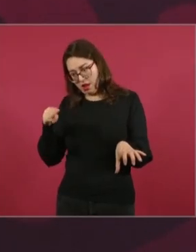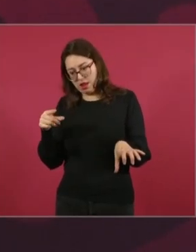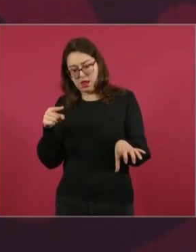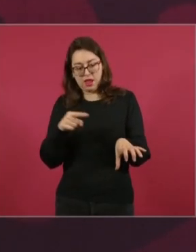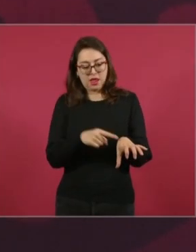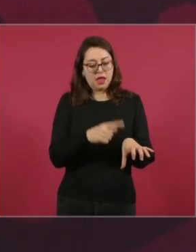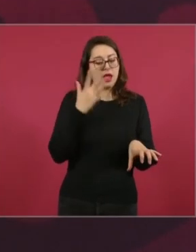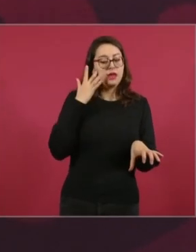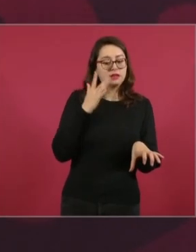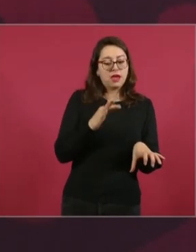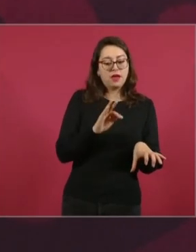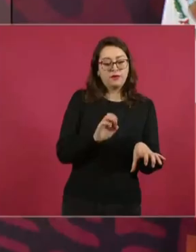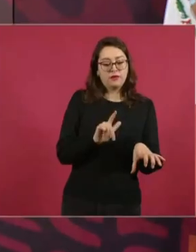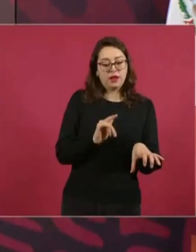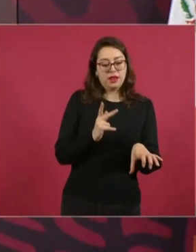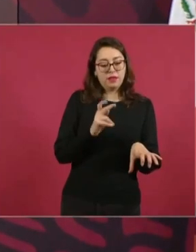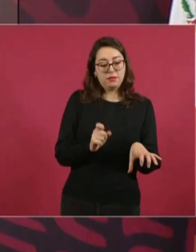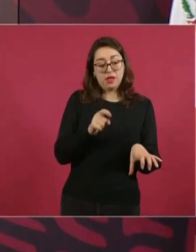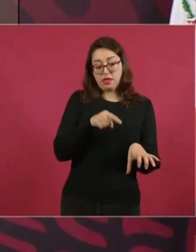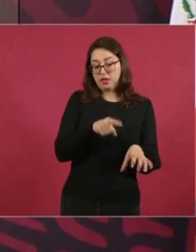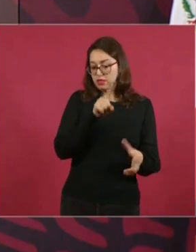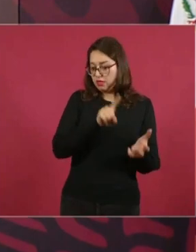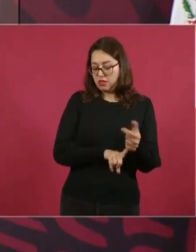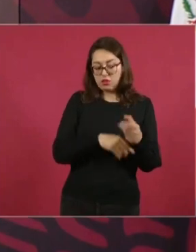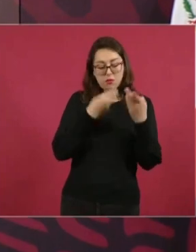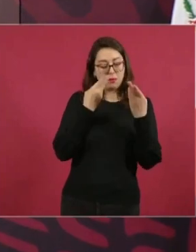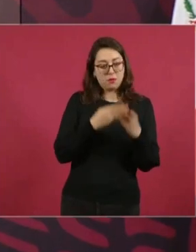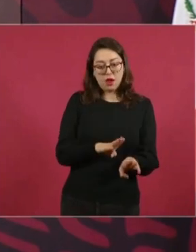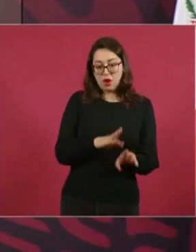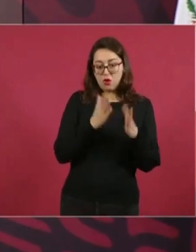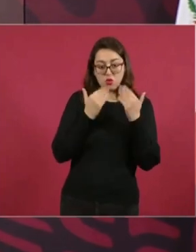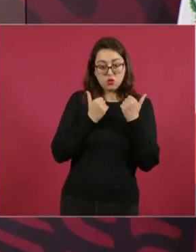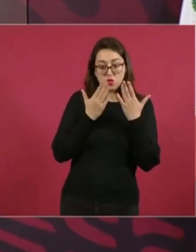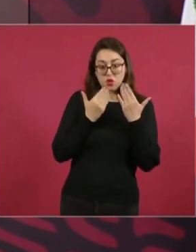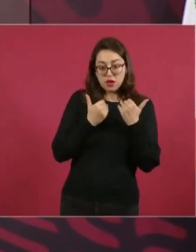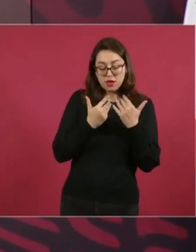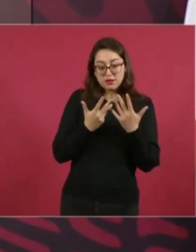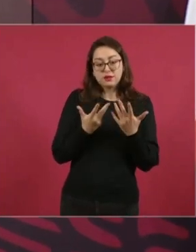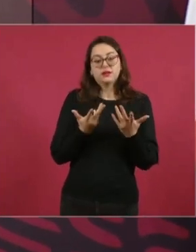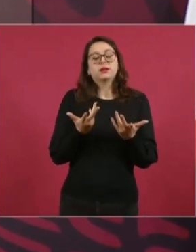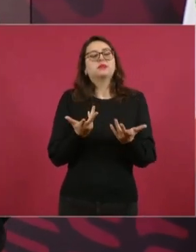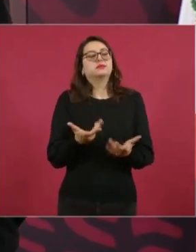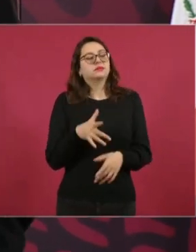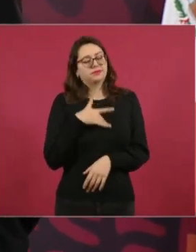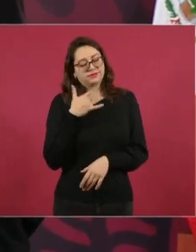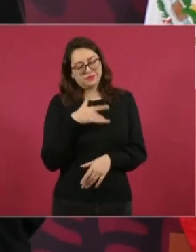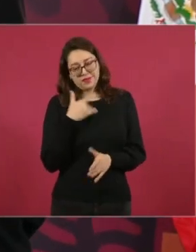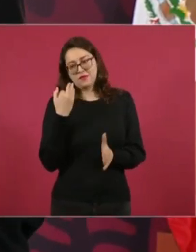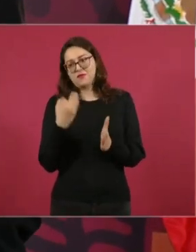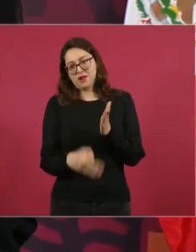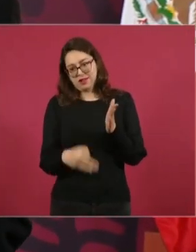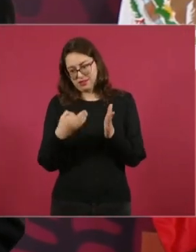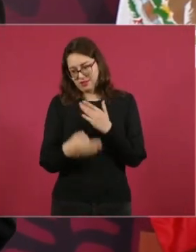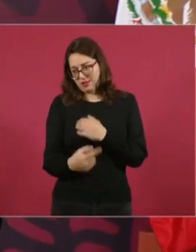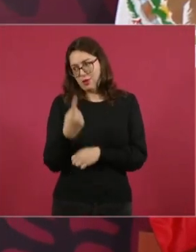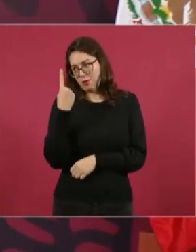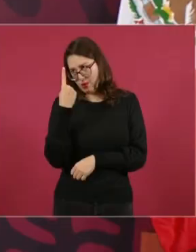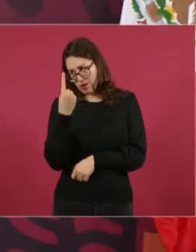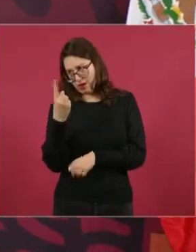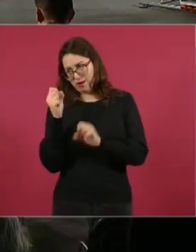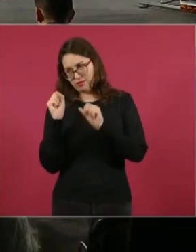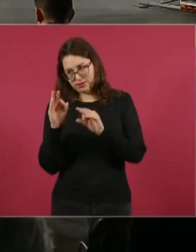.749 y ahí hicimos el compromiso